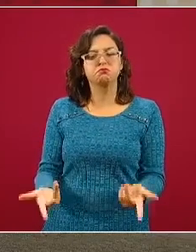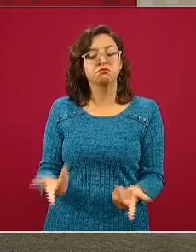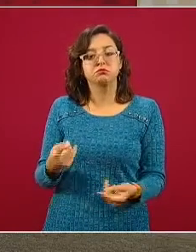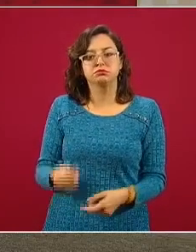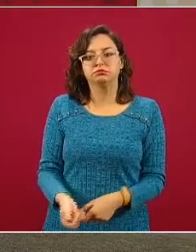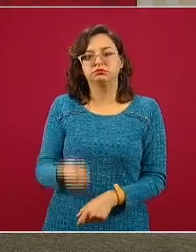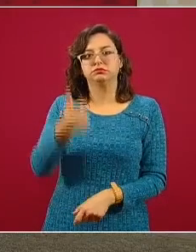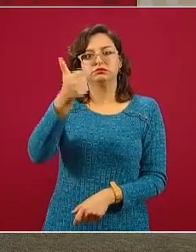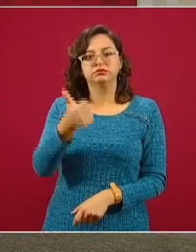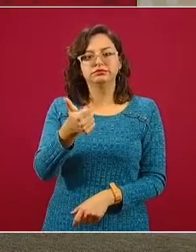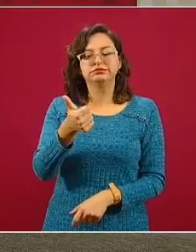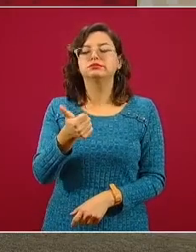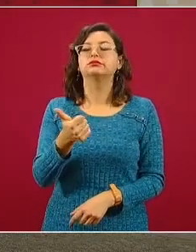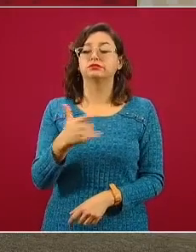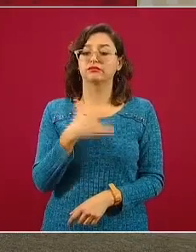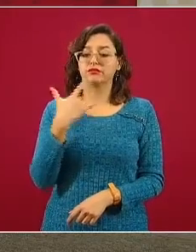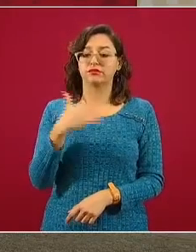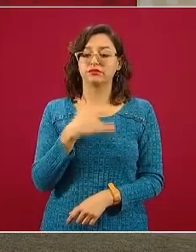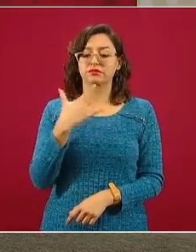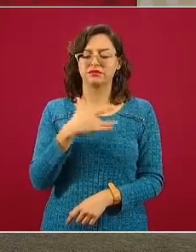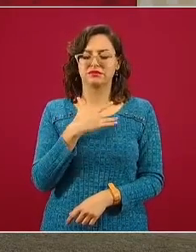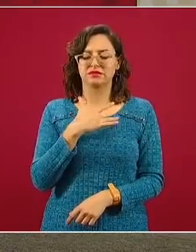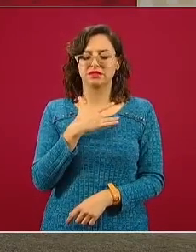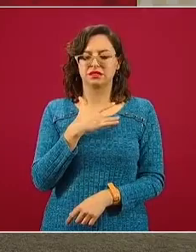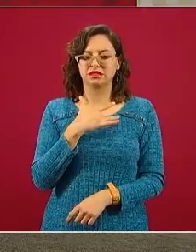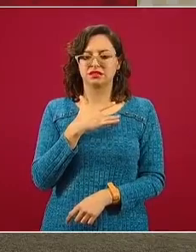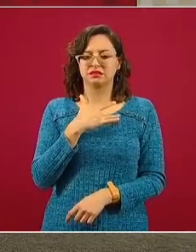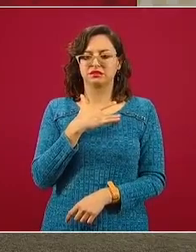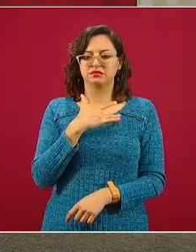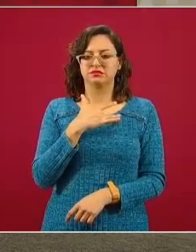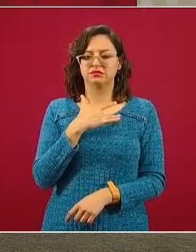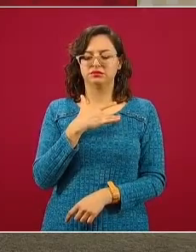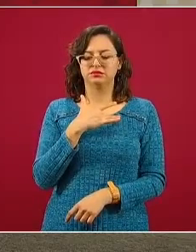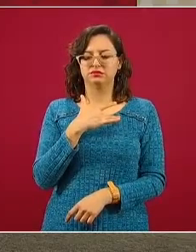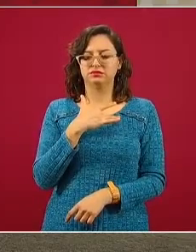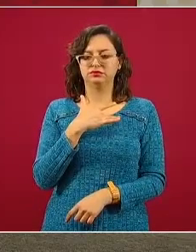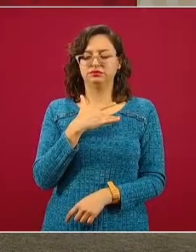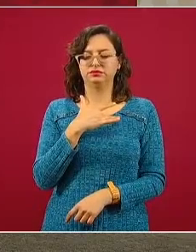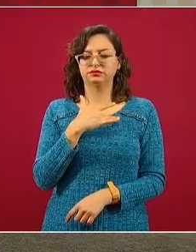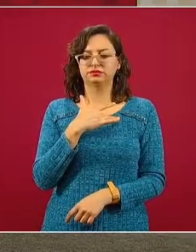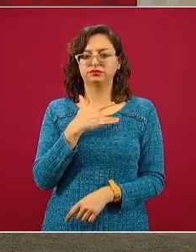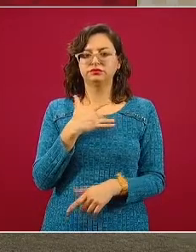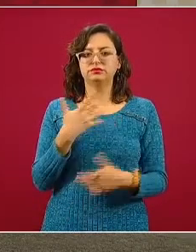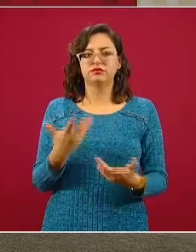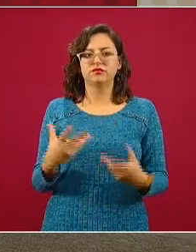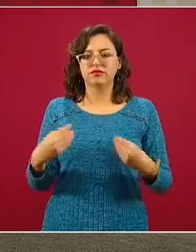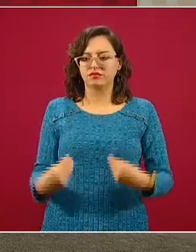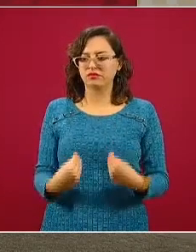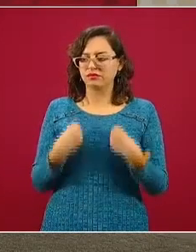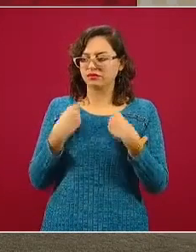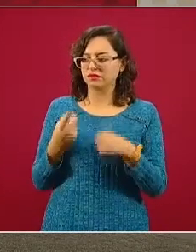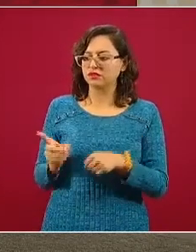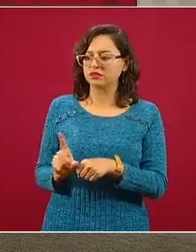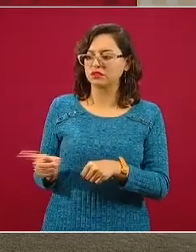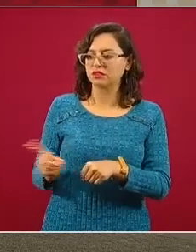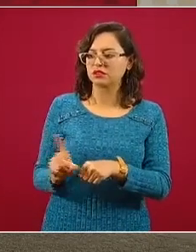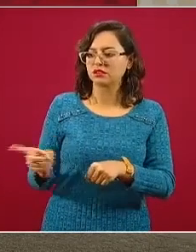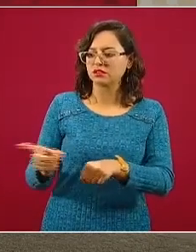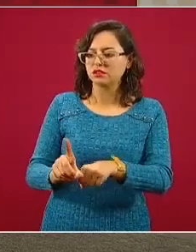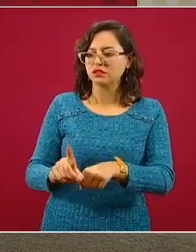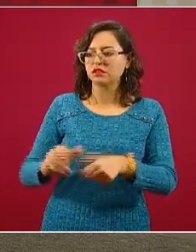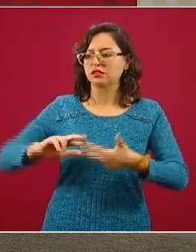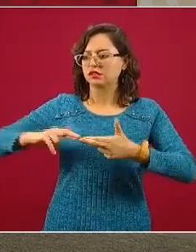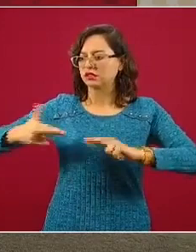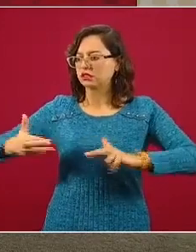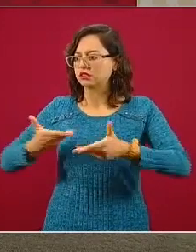cambia también lo que significa para nosotros las condiciones de vida diaria, la relación con